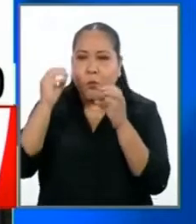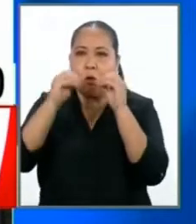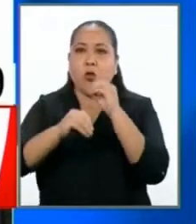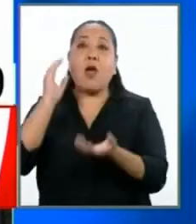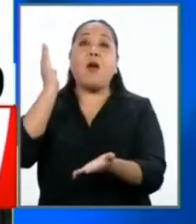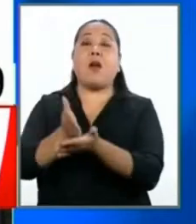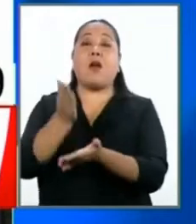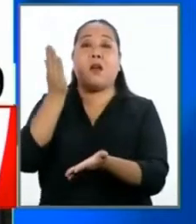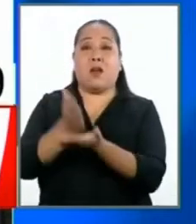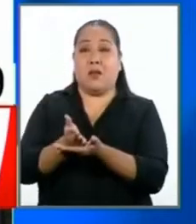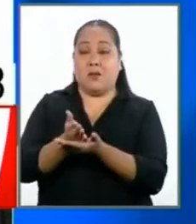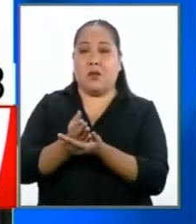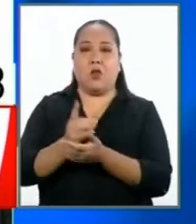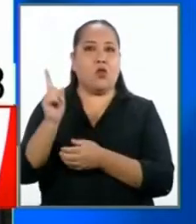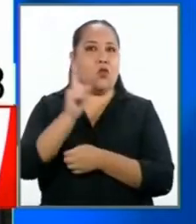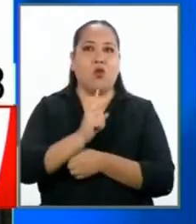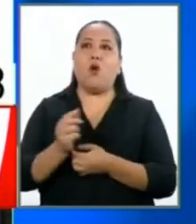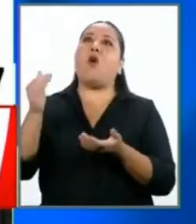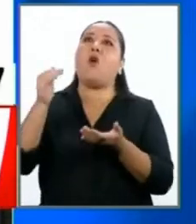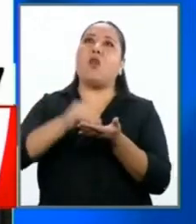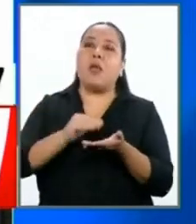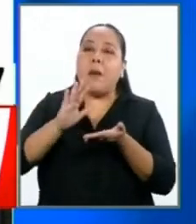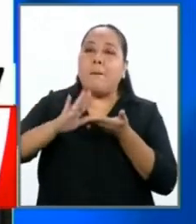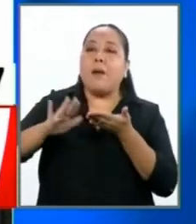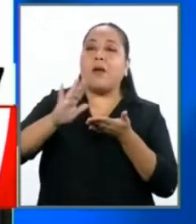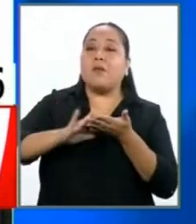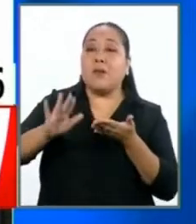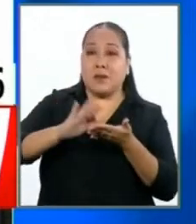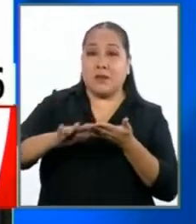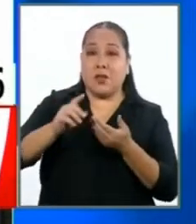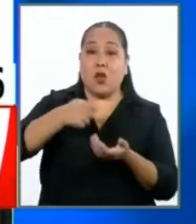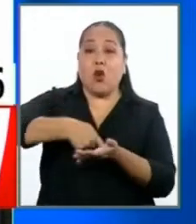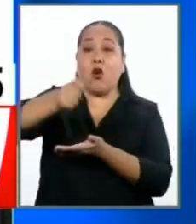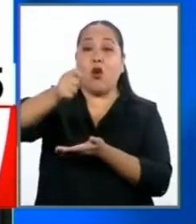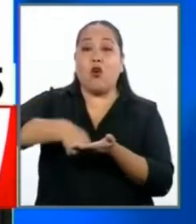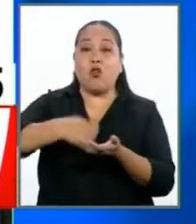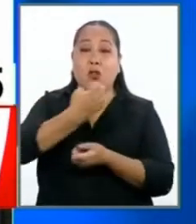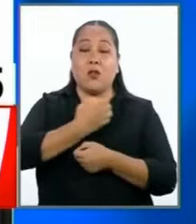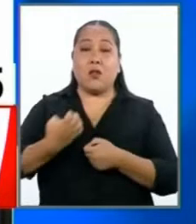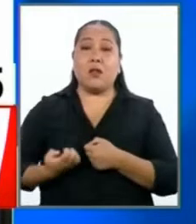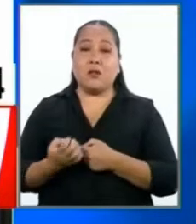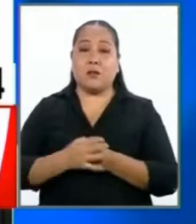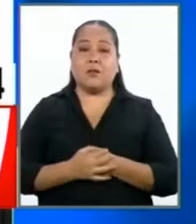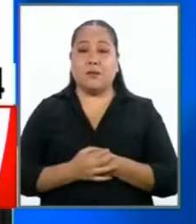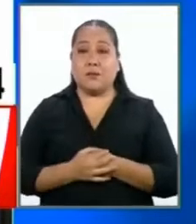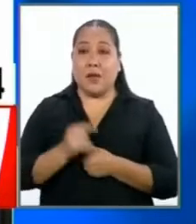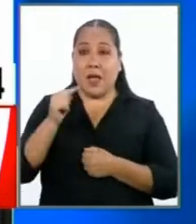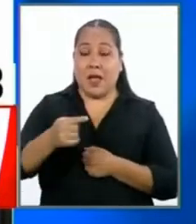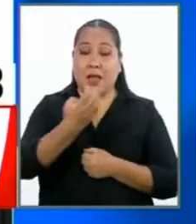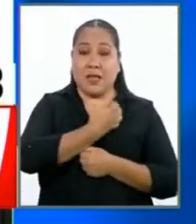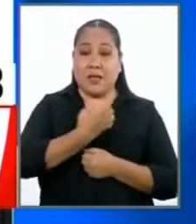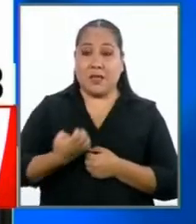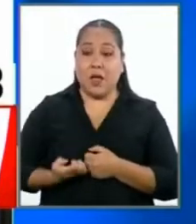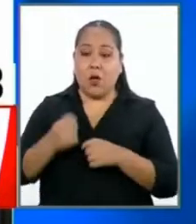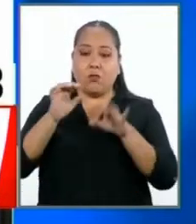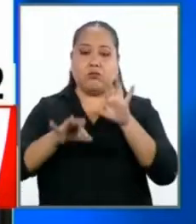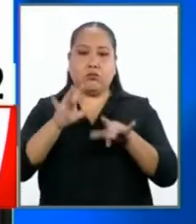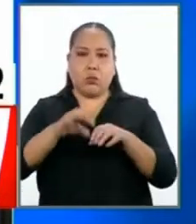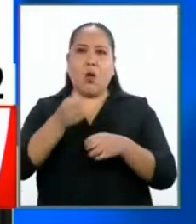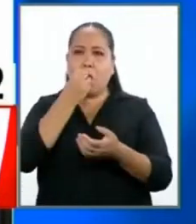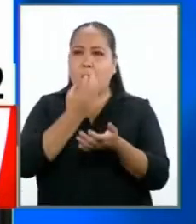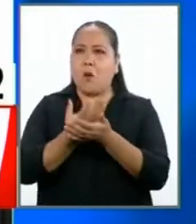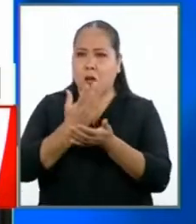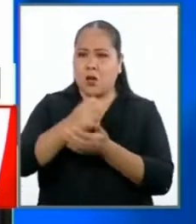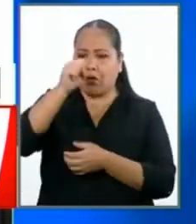sancionadoras. No más adendas en los contratos públicos. El gobierno electrónico es